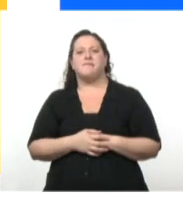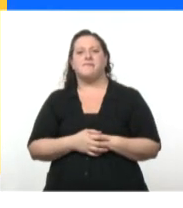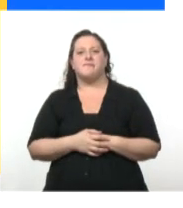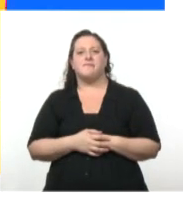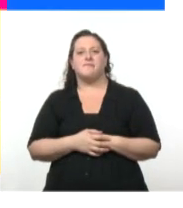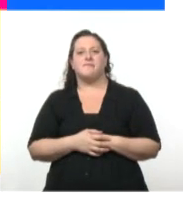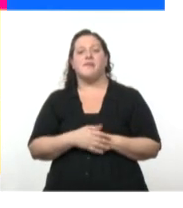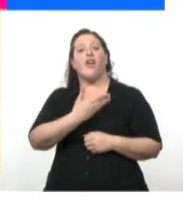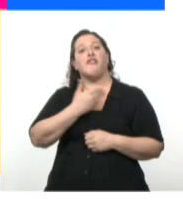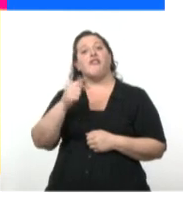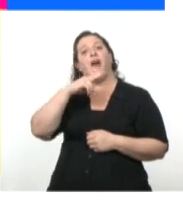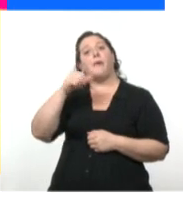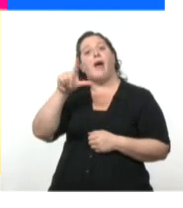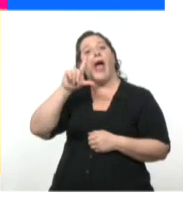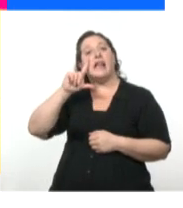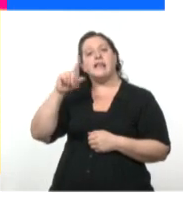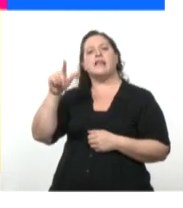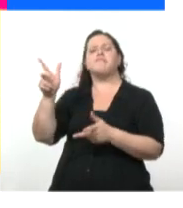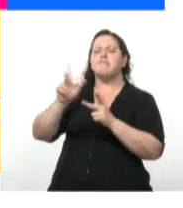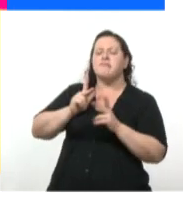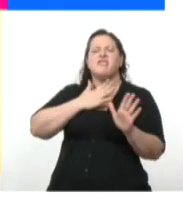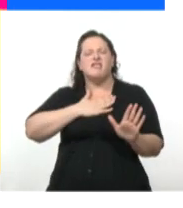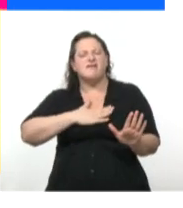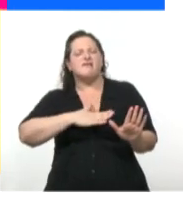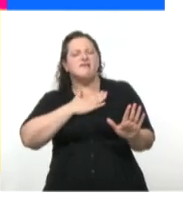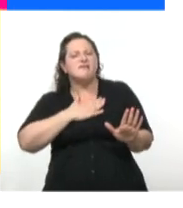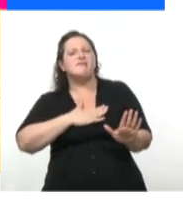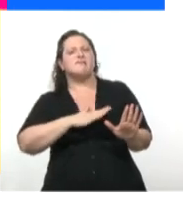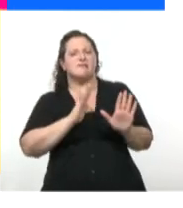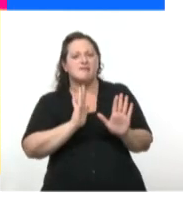Favalli me está apaciguando. ¿Acaso me creerá?